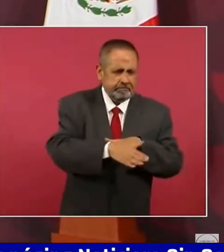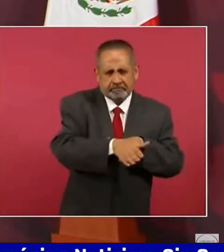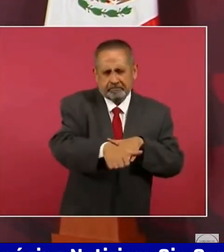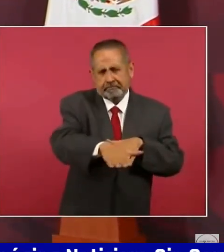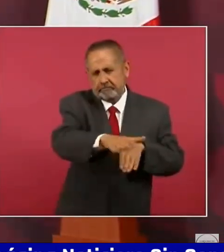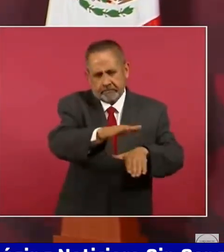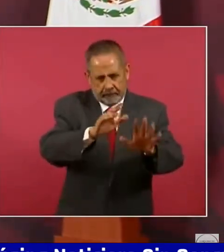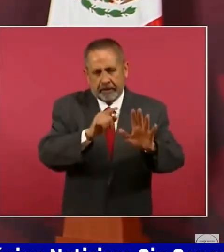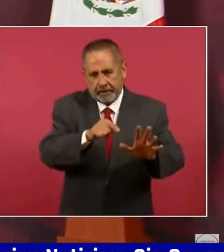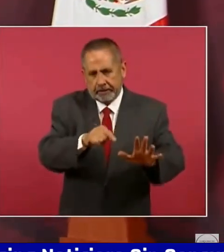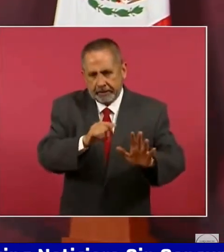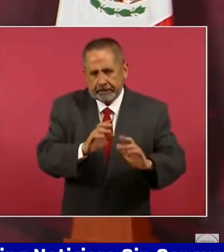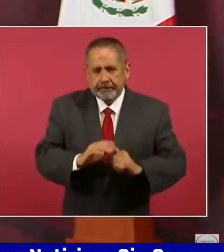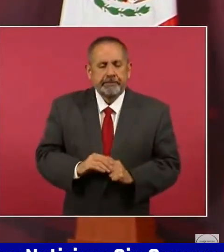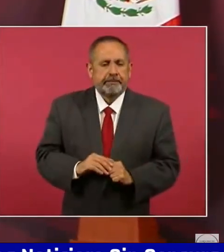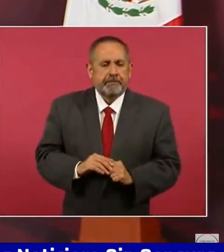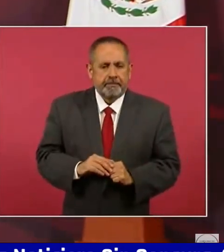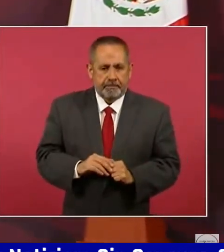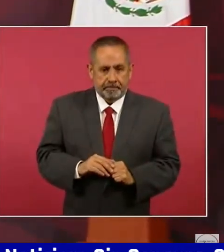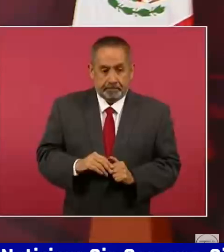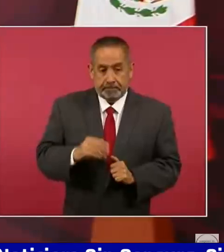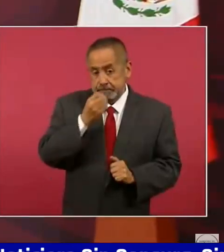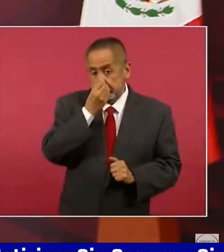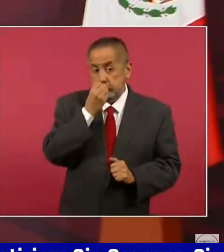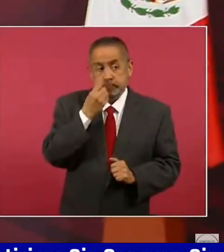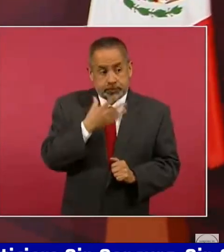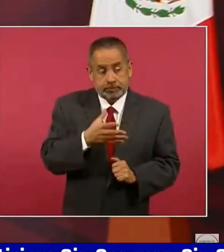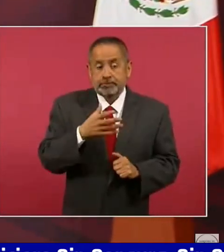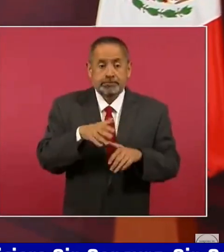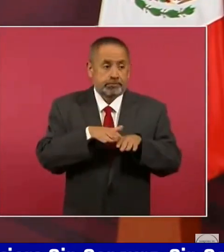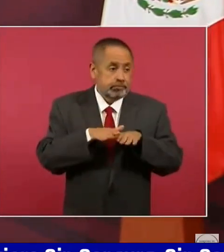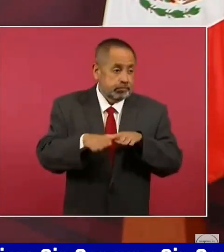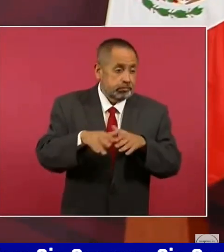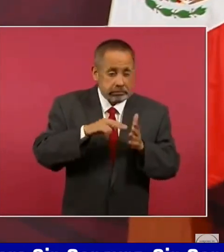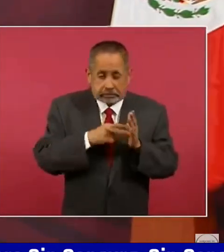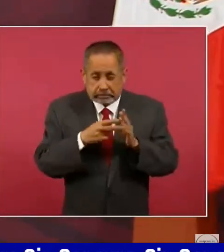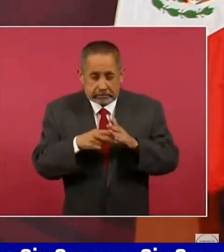extraordinarias de ingeniería civil.